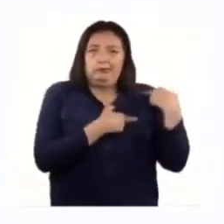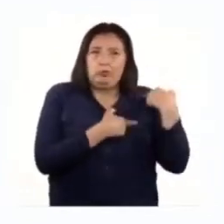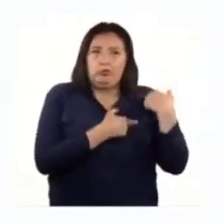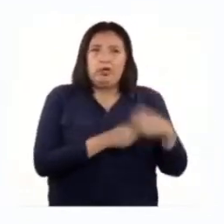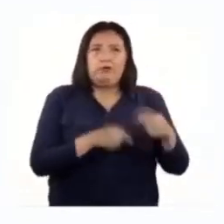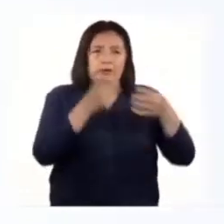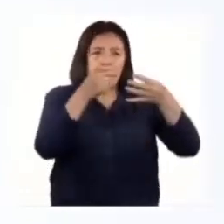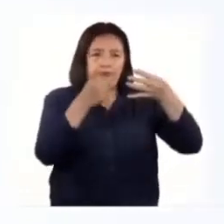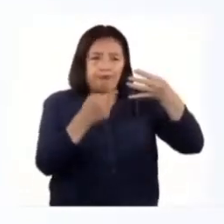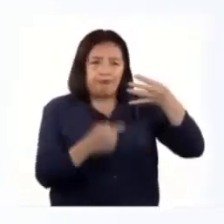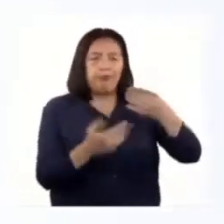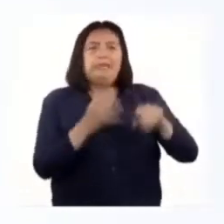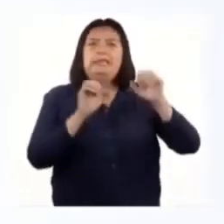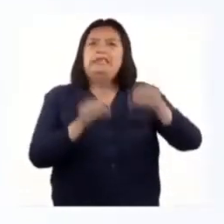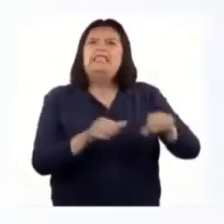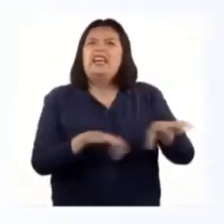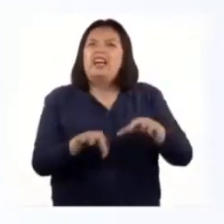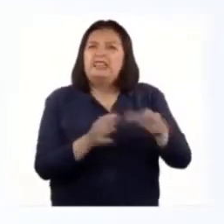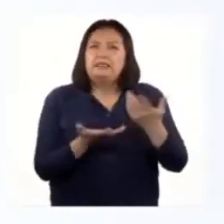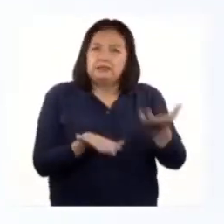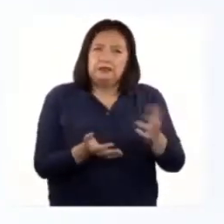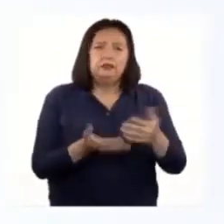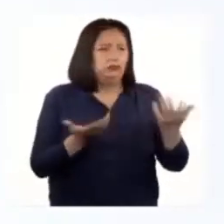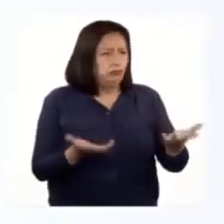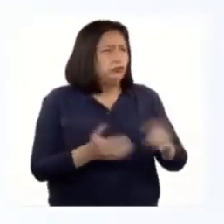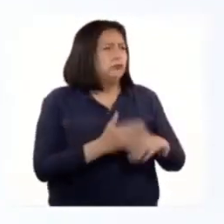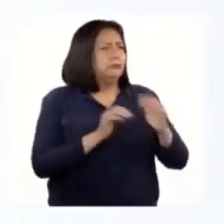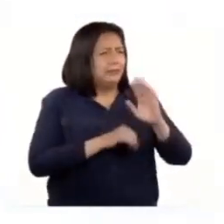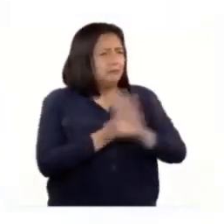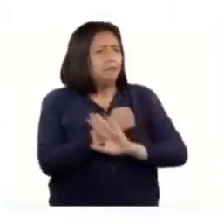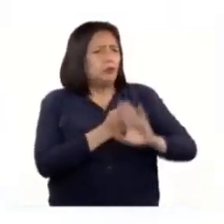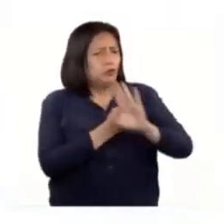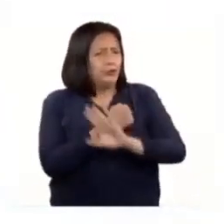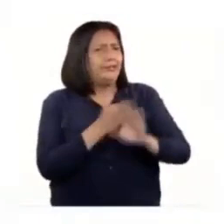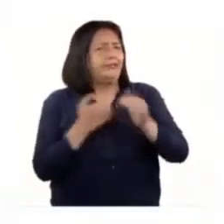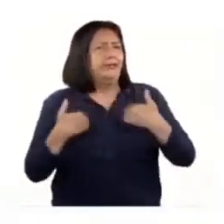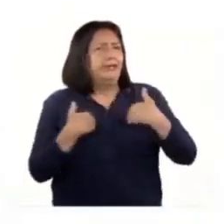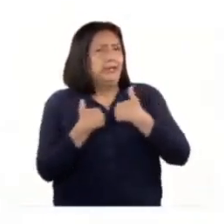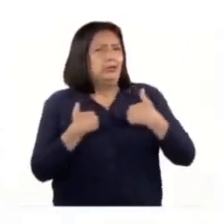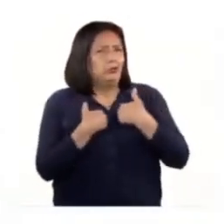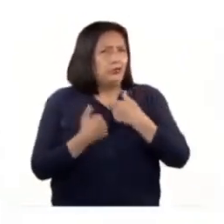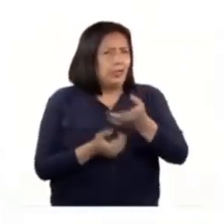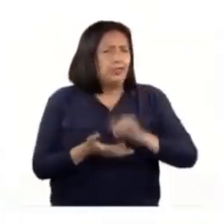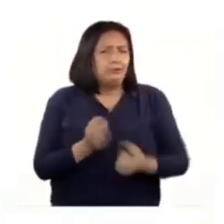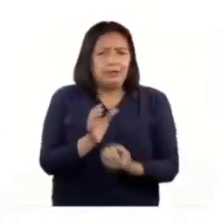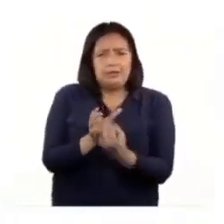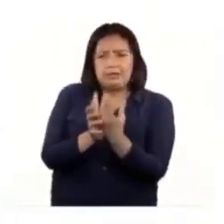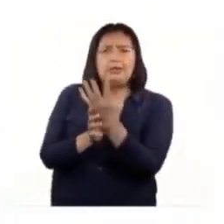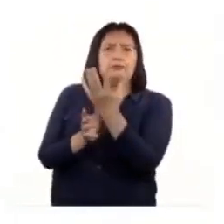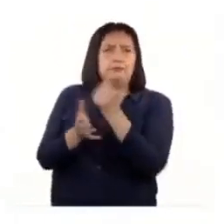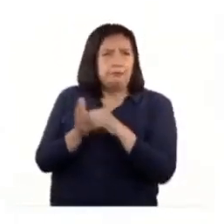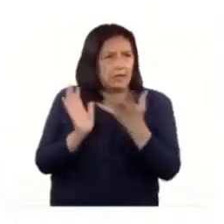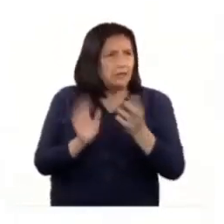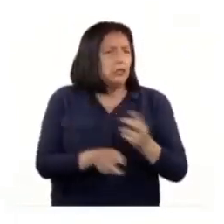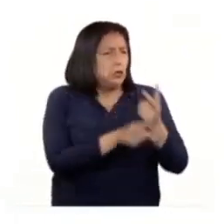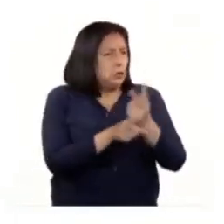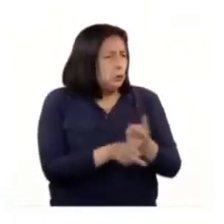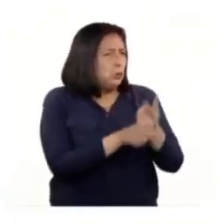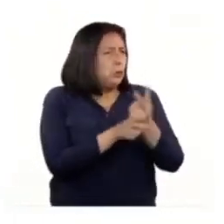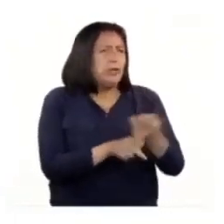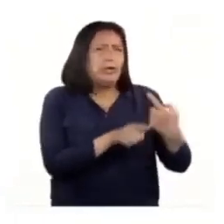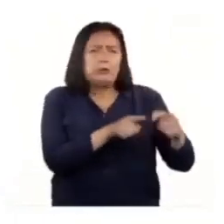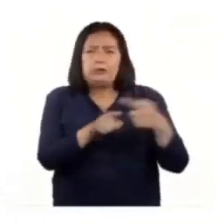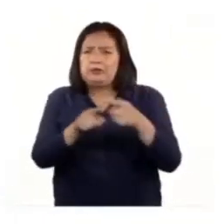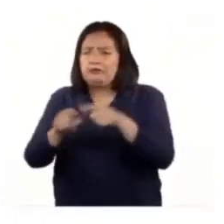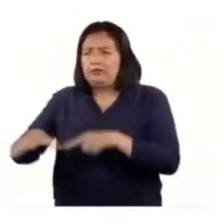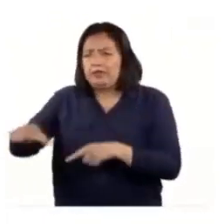muchas cosas, de realizar acciones para proteger a las especies de animales y plantas y conservar los